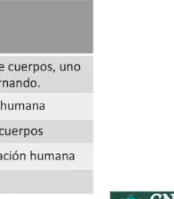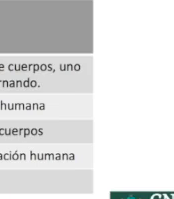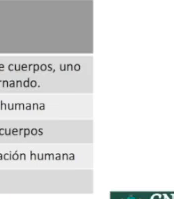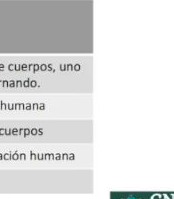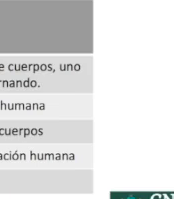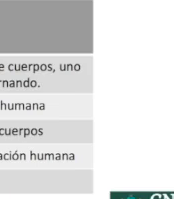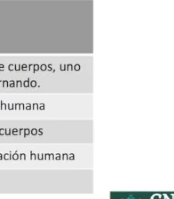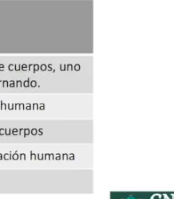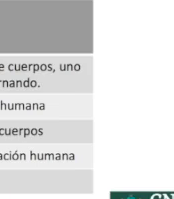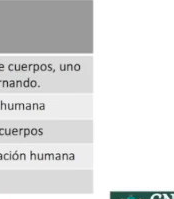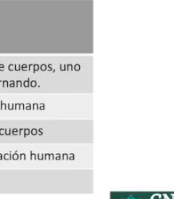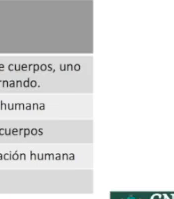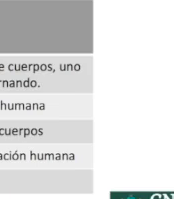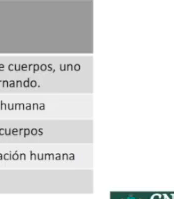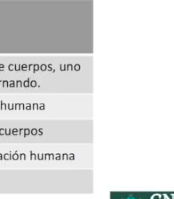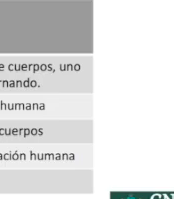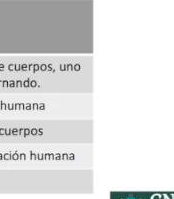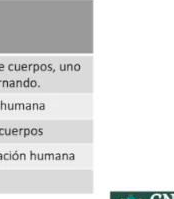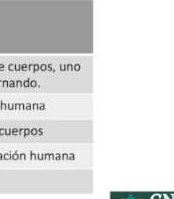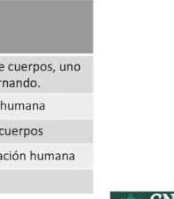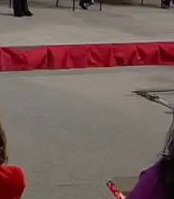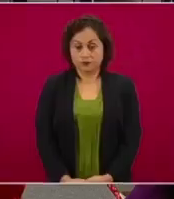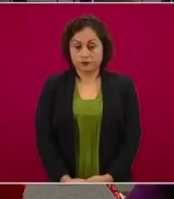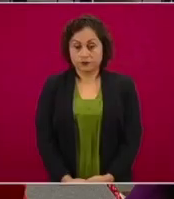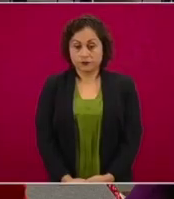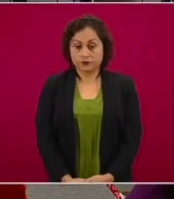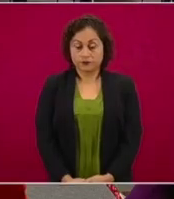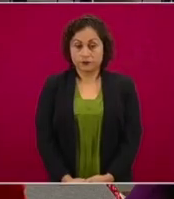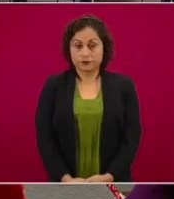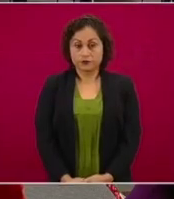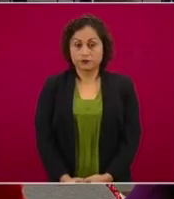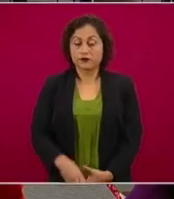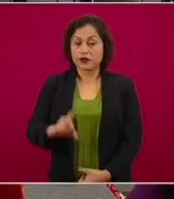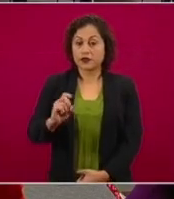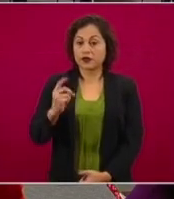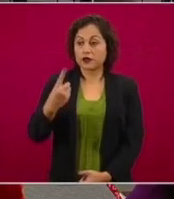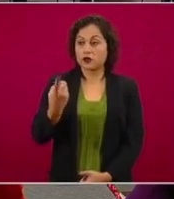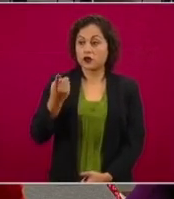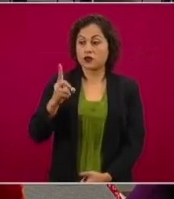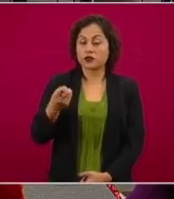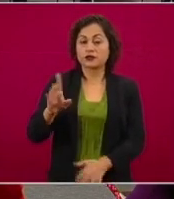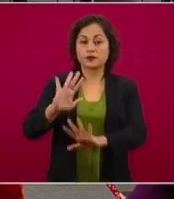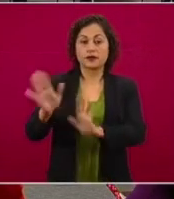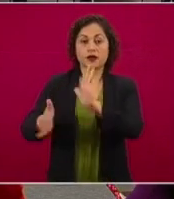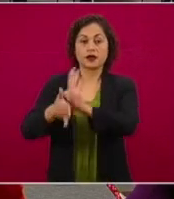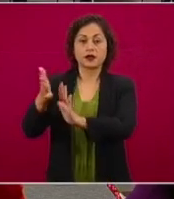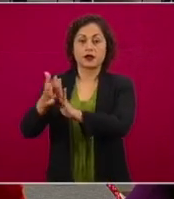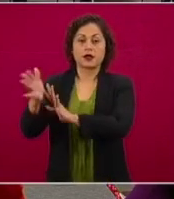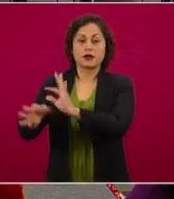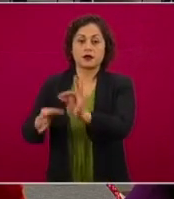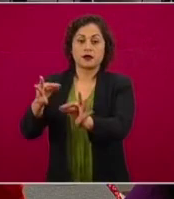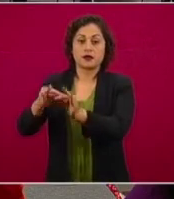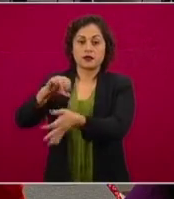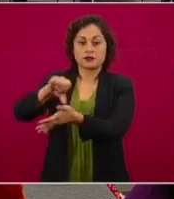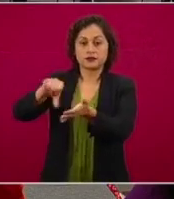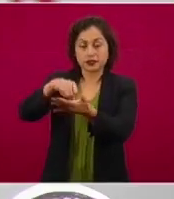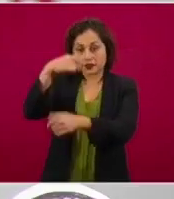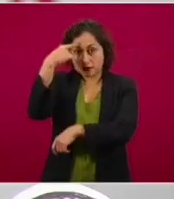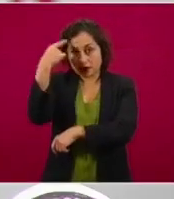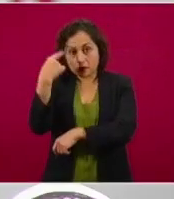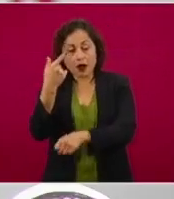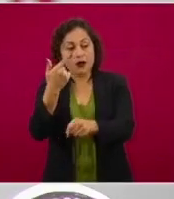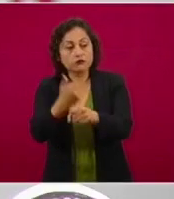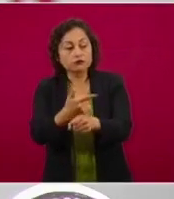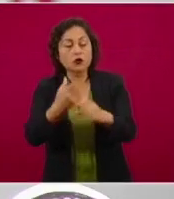En San Luis Potosí, el 31 de diciembre, estará concluido el Centro de Identificación Humana. Tenemos centro de